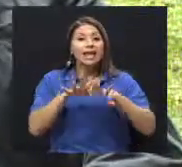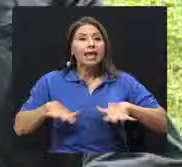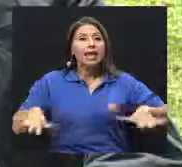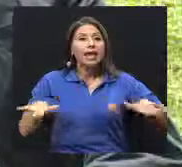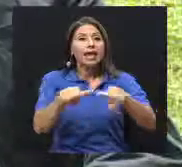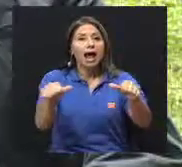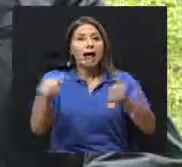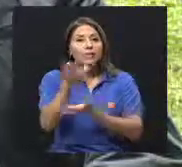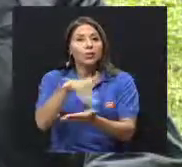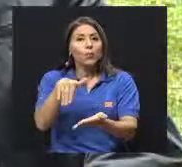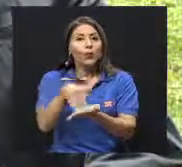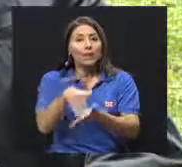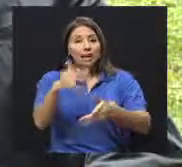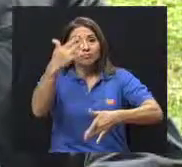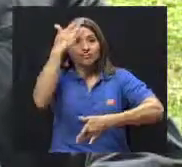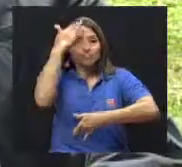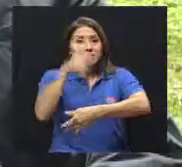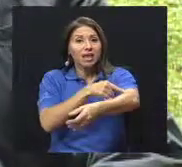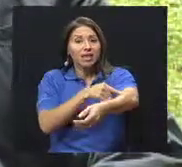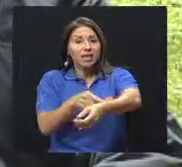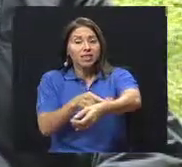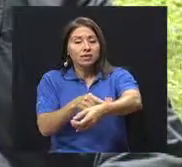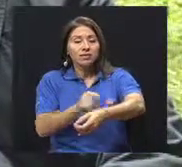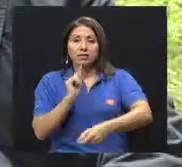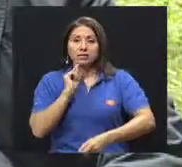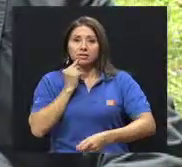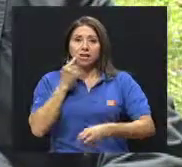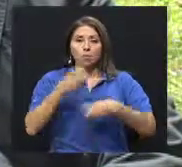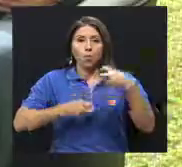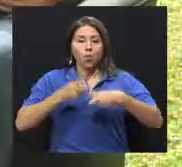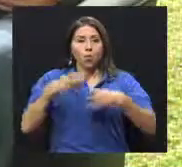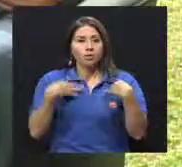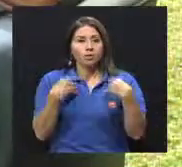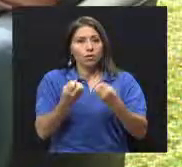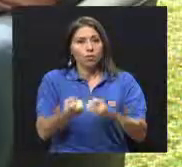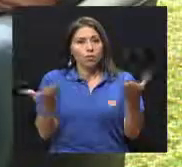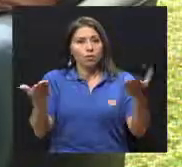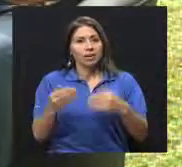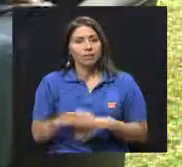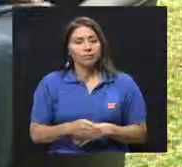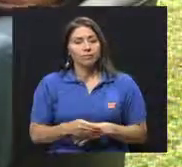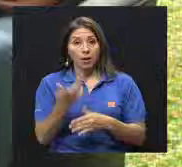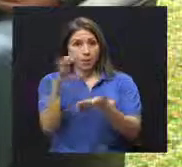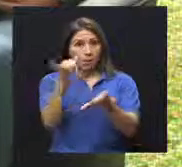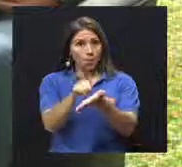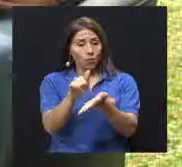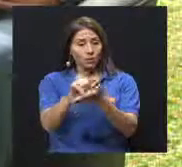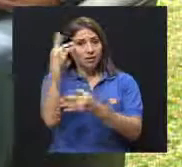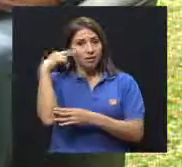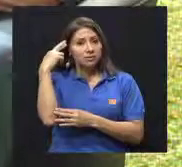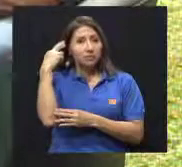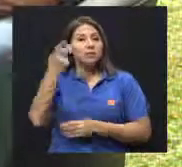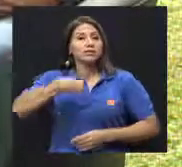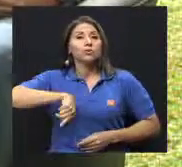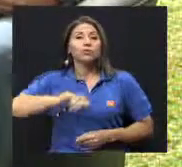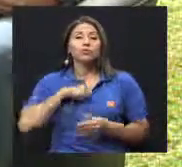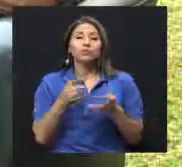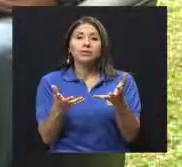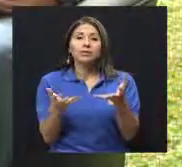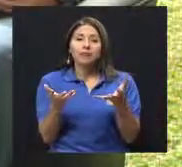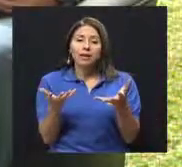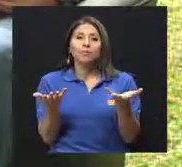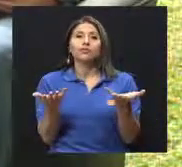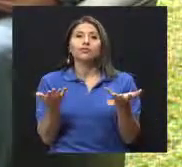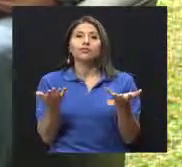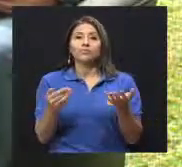diabetes como un serio problema de salud pública, María del Mar. Es por estas razones, y que nosotros queremos traer